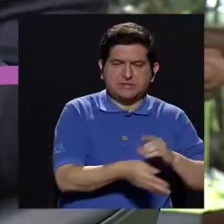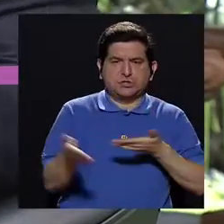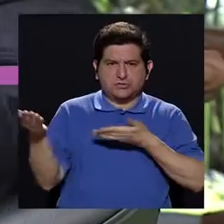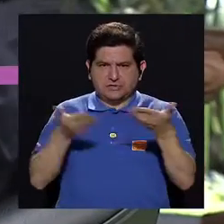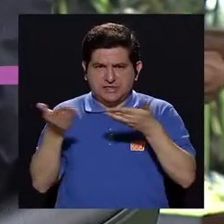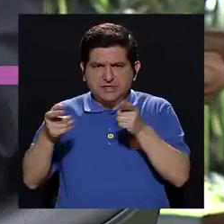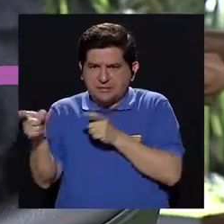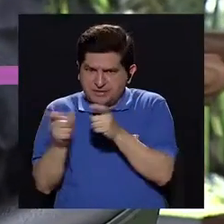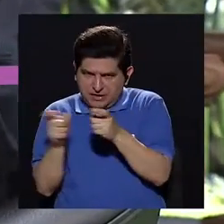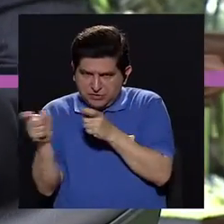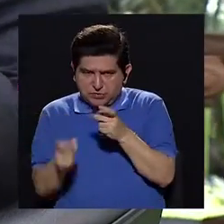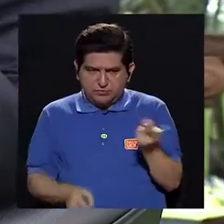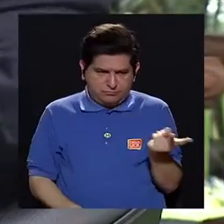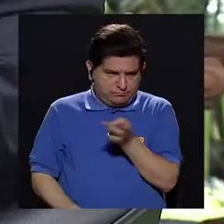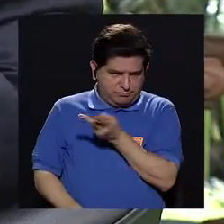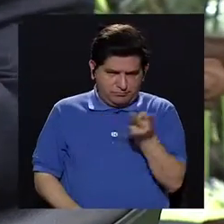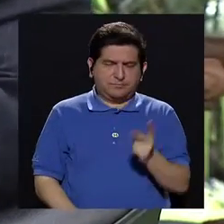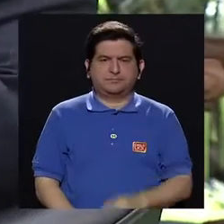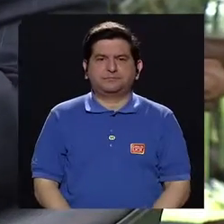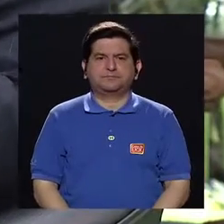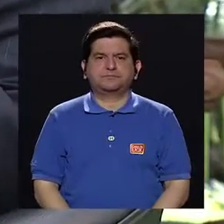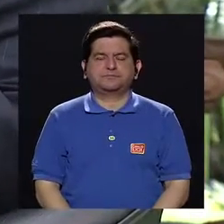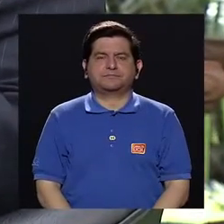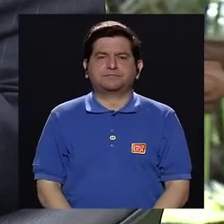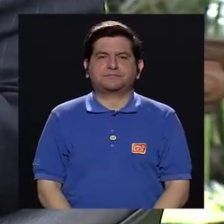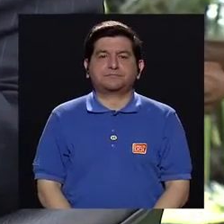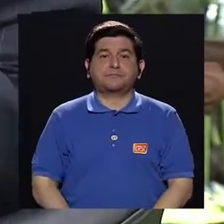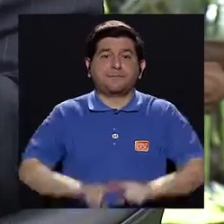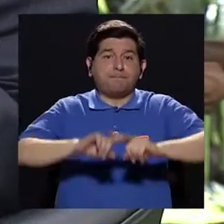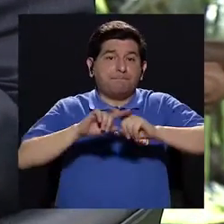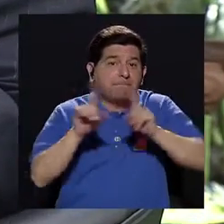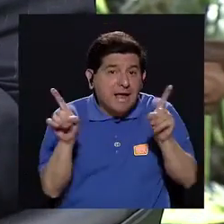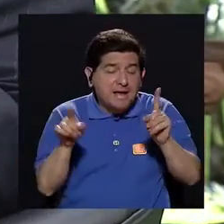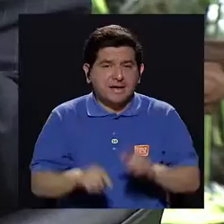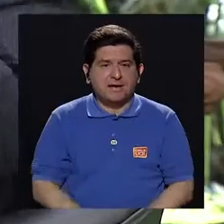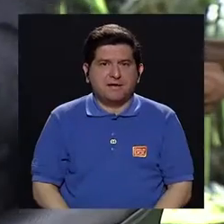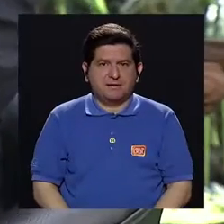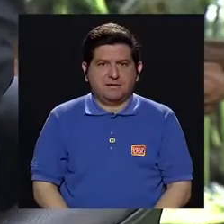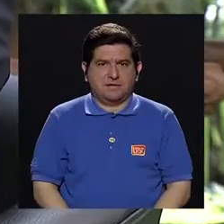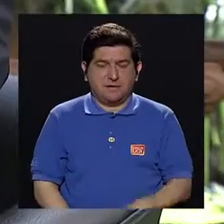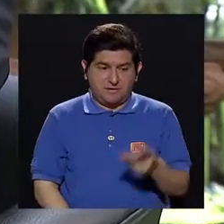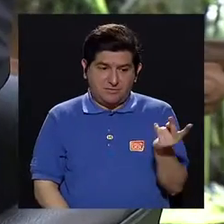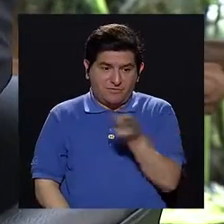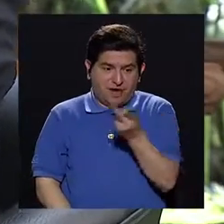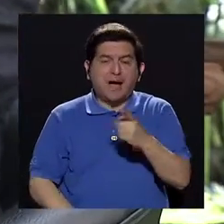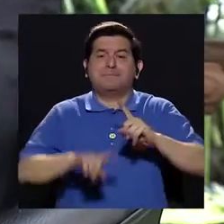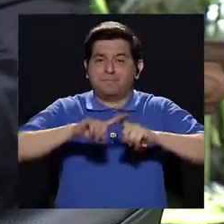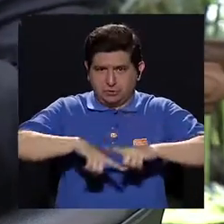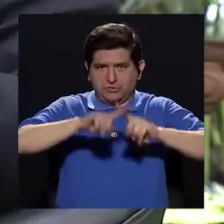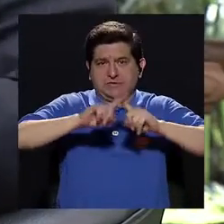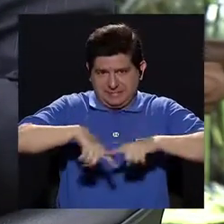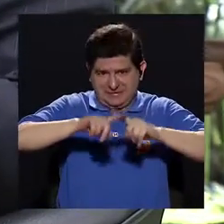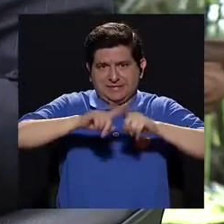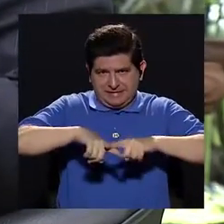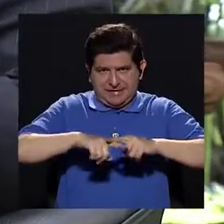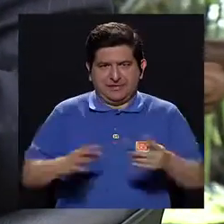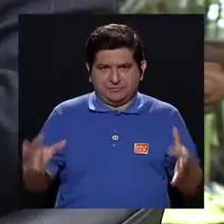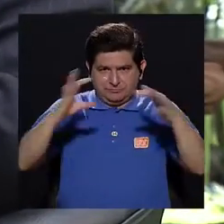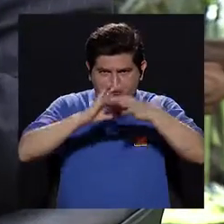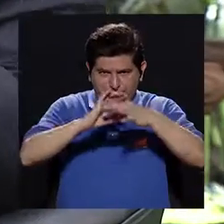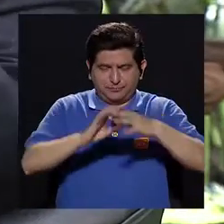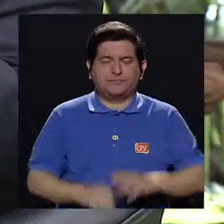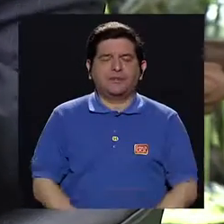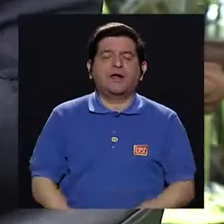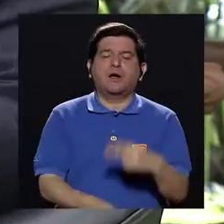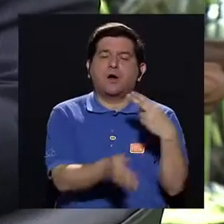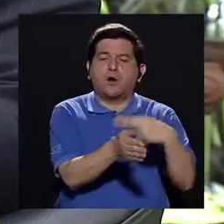y sus servicios administrativos, que son totalmente aparte. Pero unos son interdependientes de los otros. Es